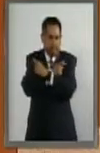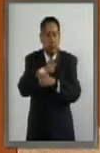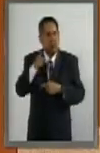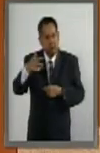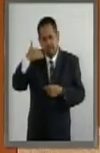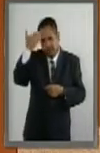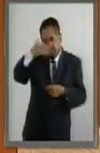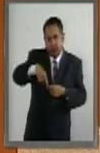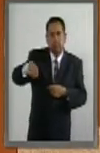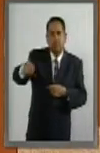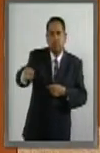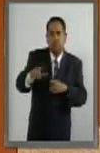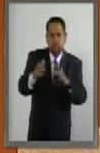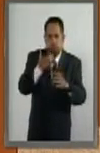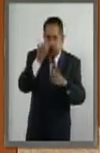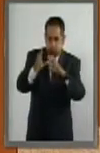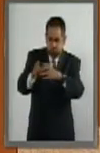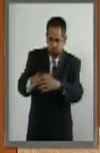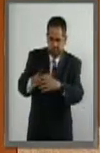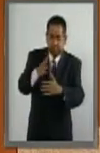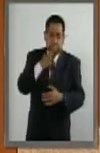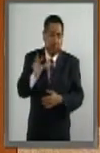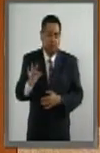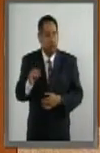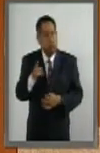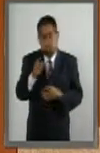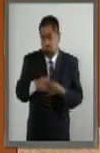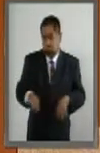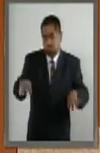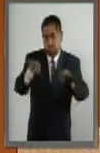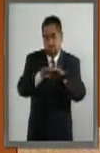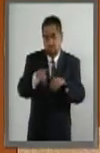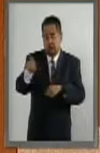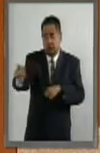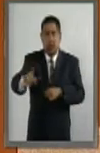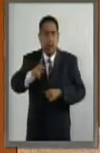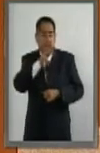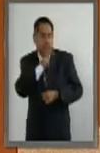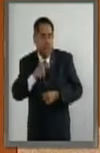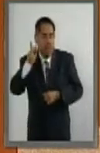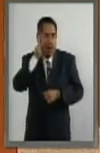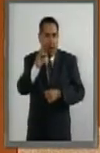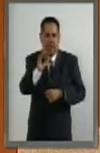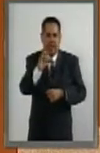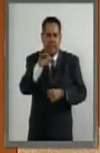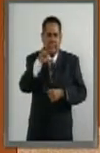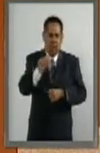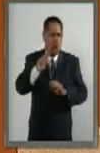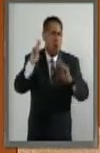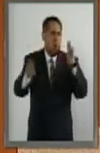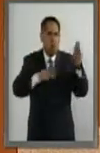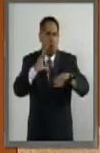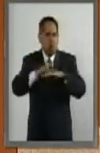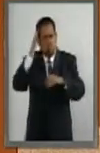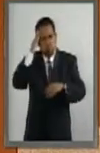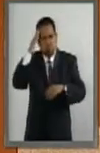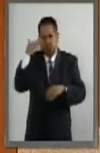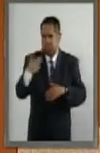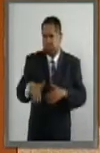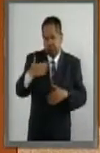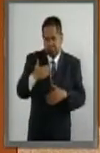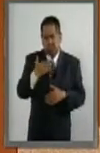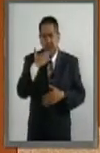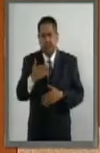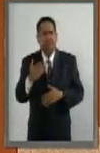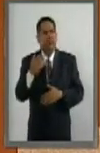atípico, no se puede restar importancia. La influencia del Papa Francisco como líder mundial va mucho más allá